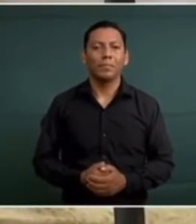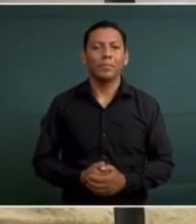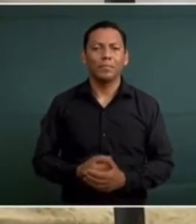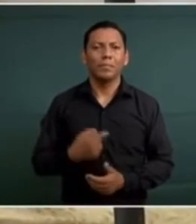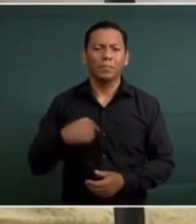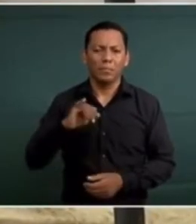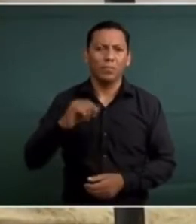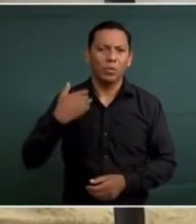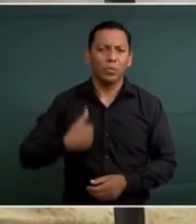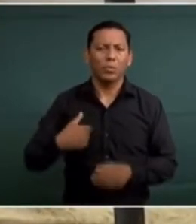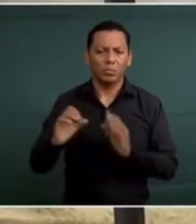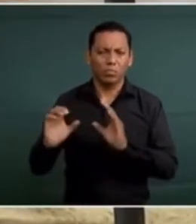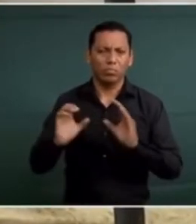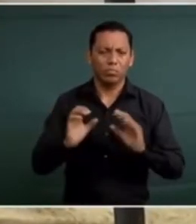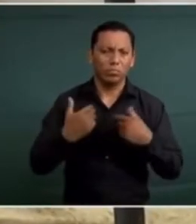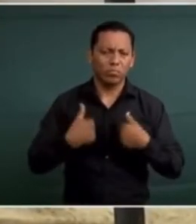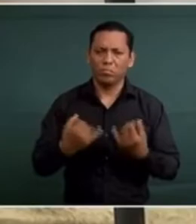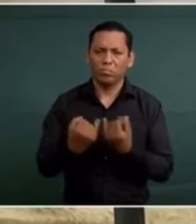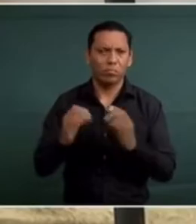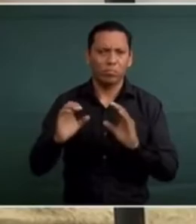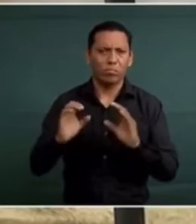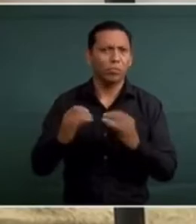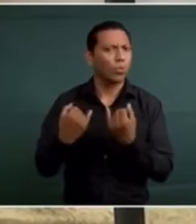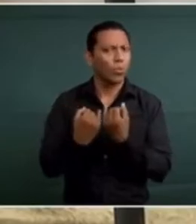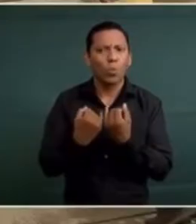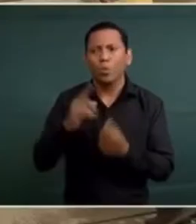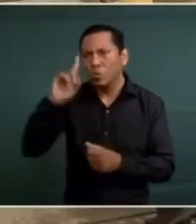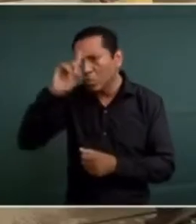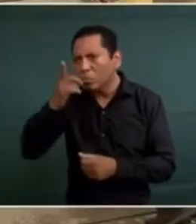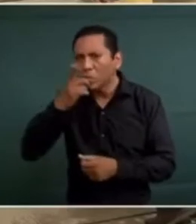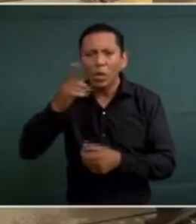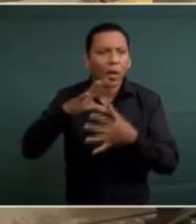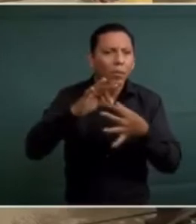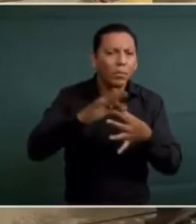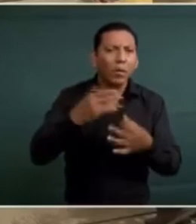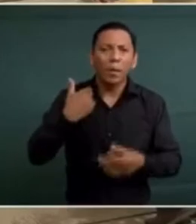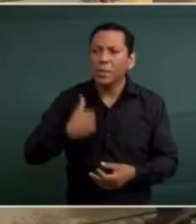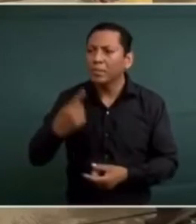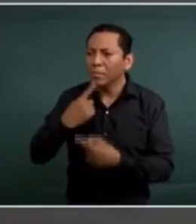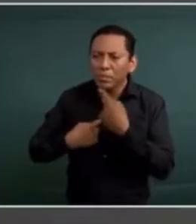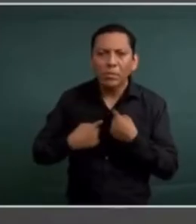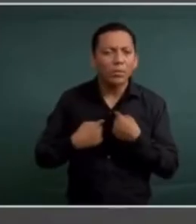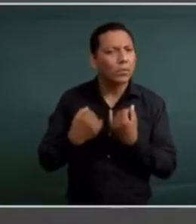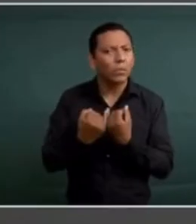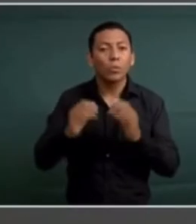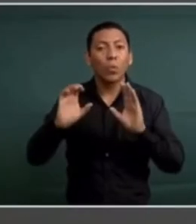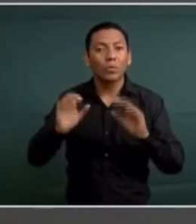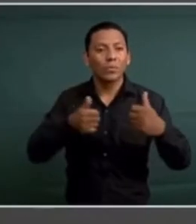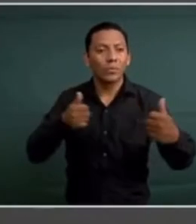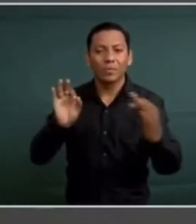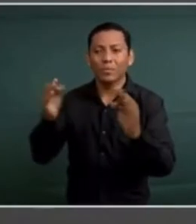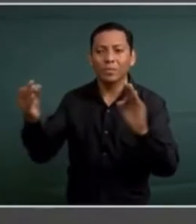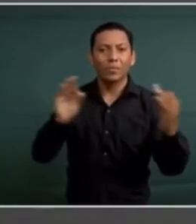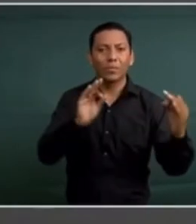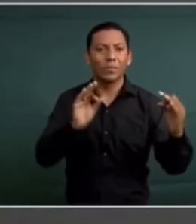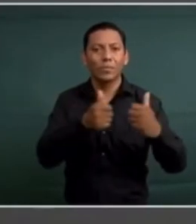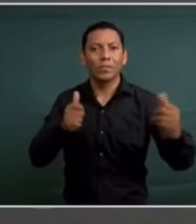yo soy cuidadoso. ¿Qué medidas son ustedes a diario? Lo mismo que yo recomiendo y que a mí me han dicho, la sana distancia,